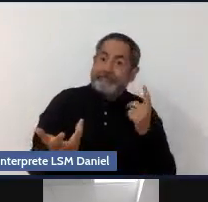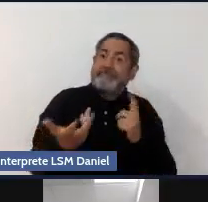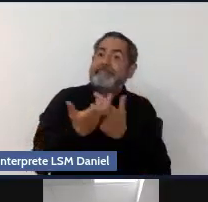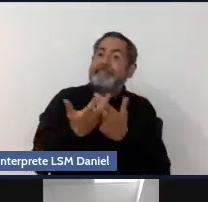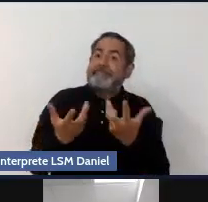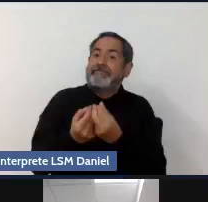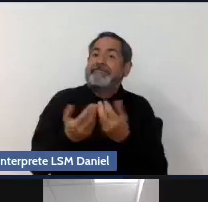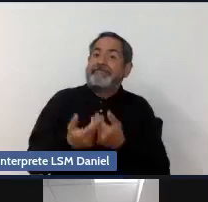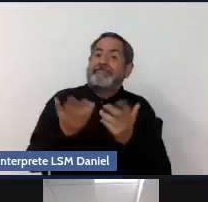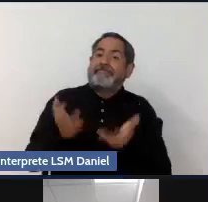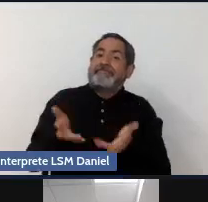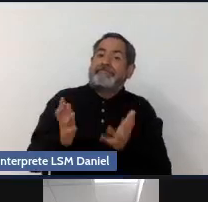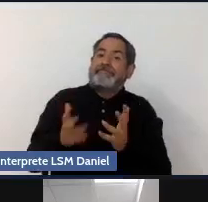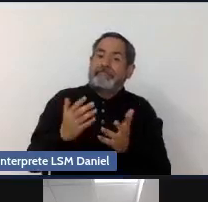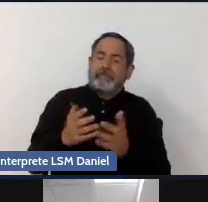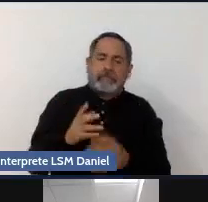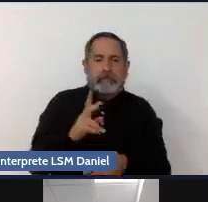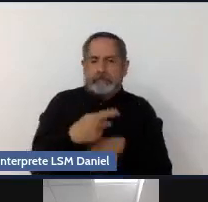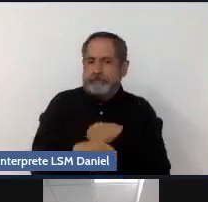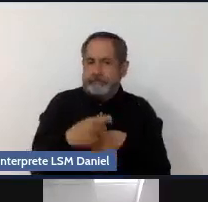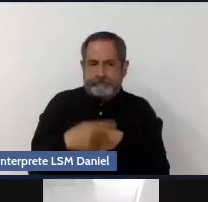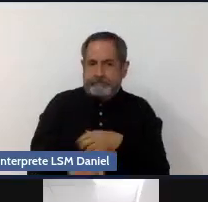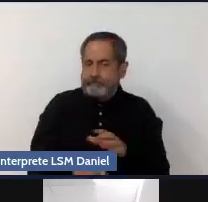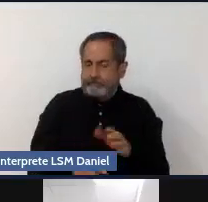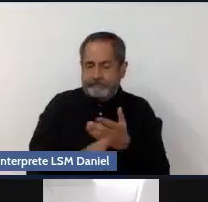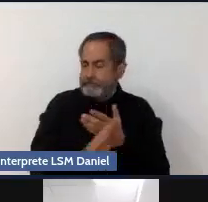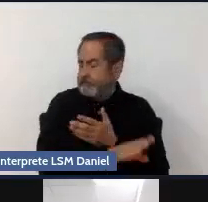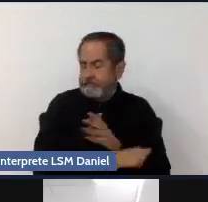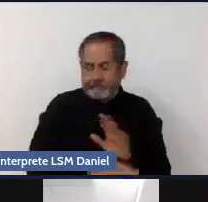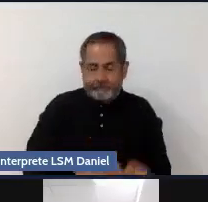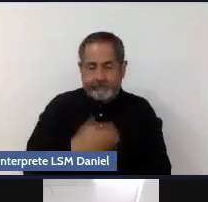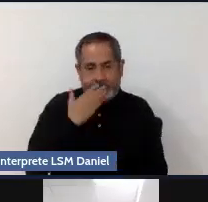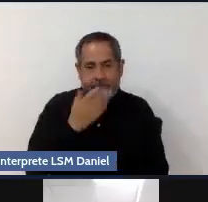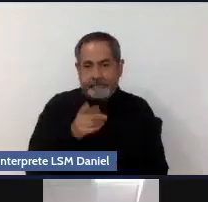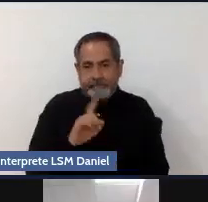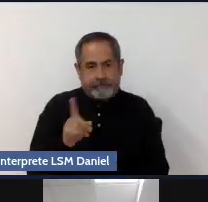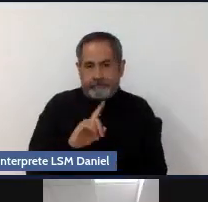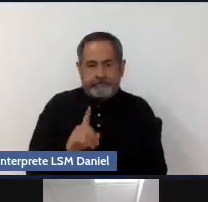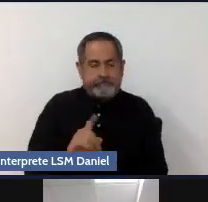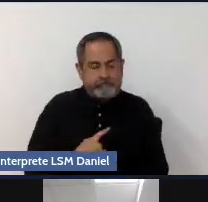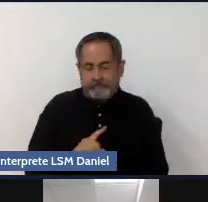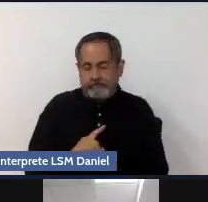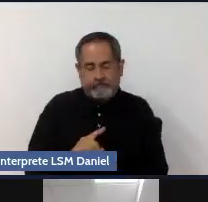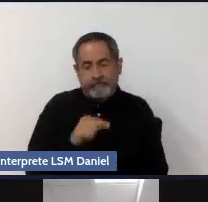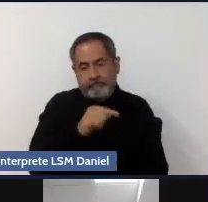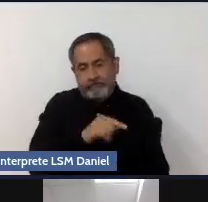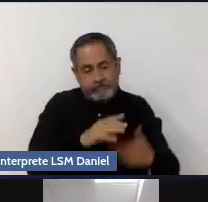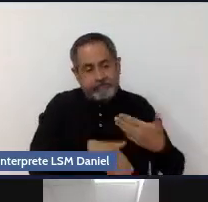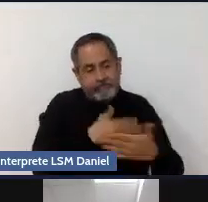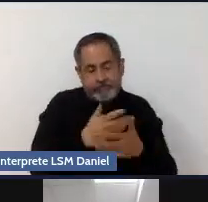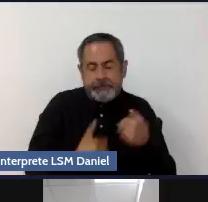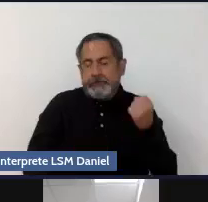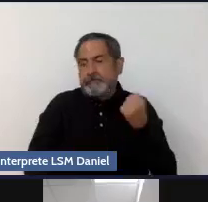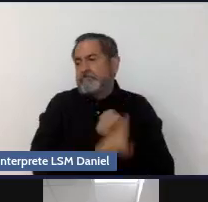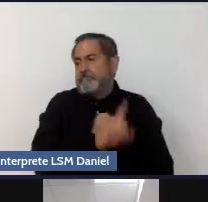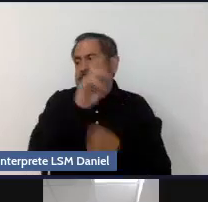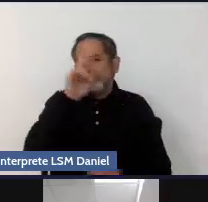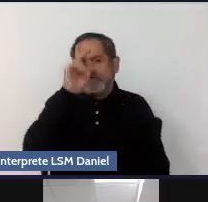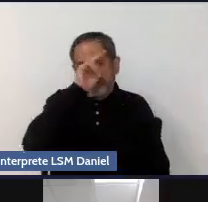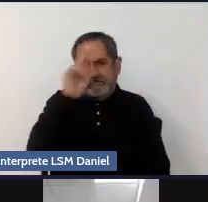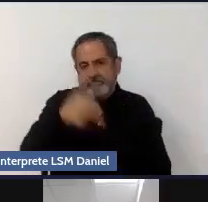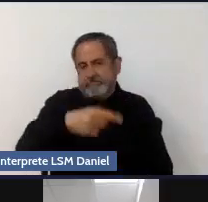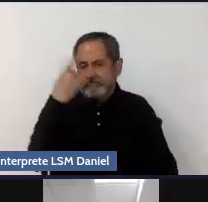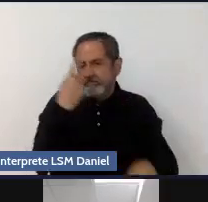riesgo, ¿no? Que me va a llevar a tener probabilidades de desarrollar una problemática de consumo.